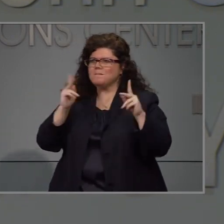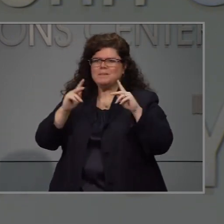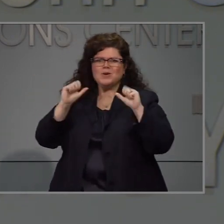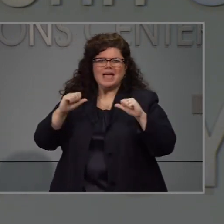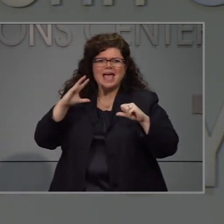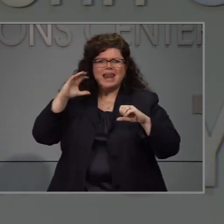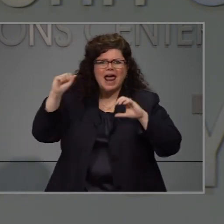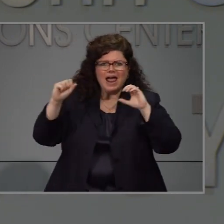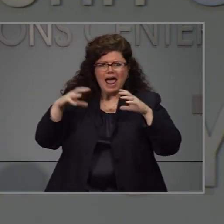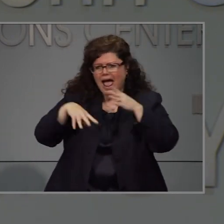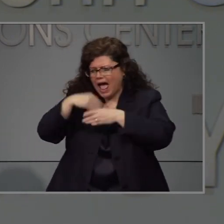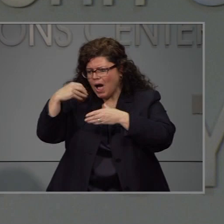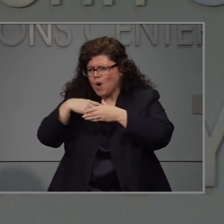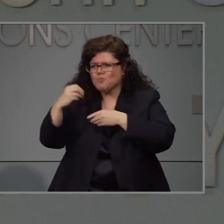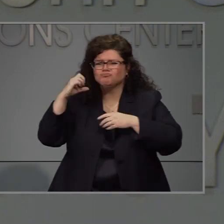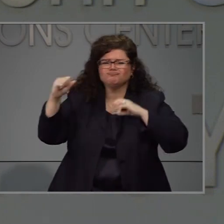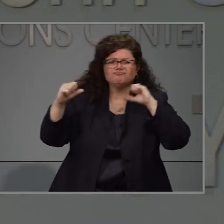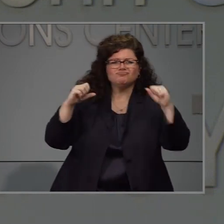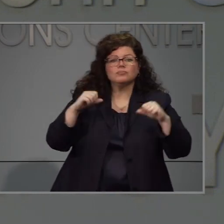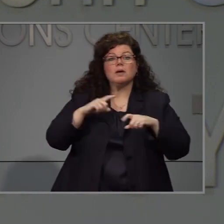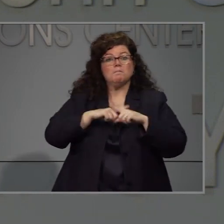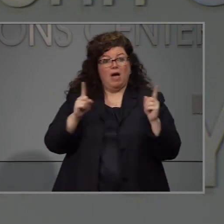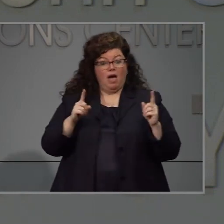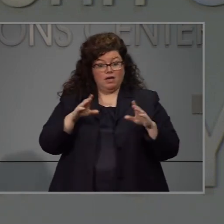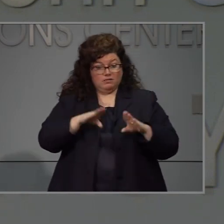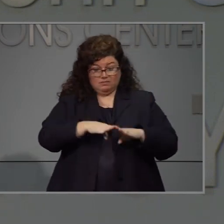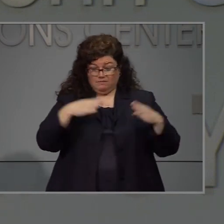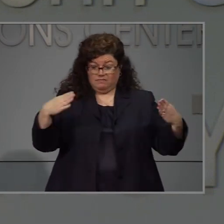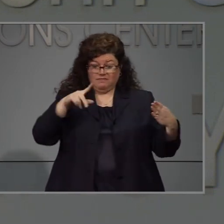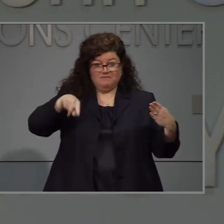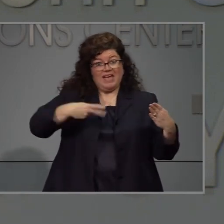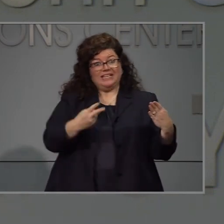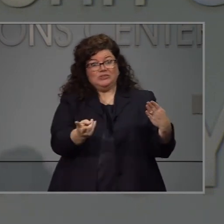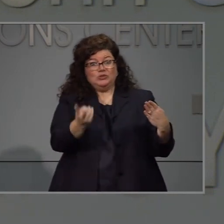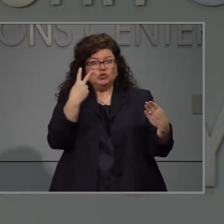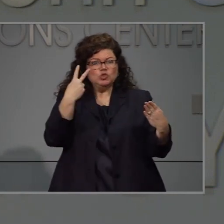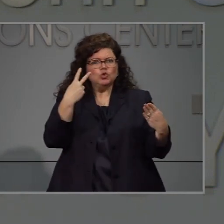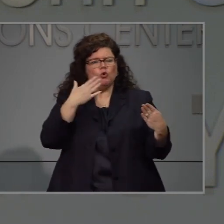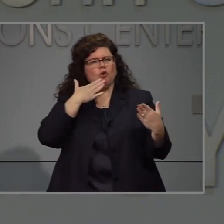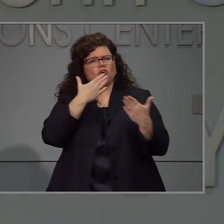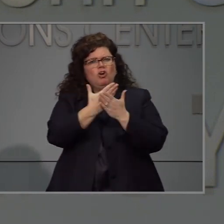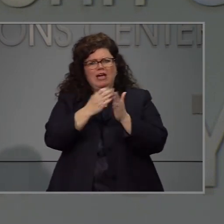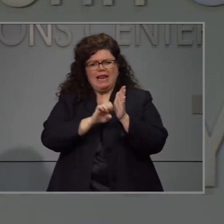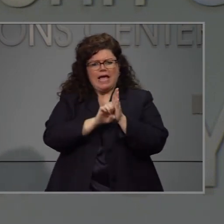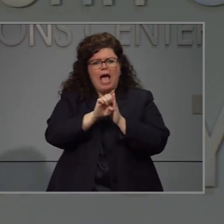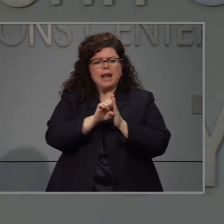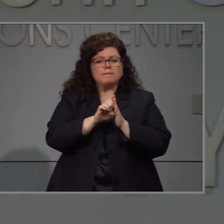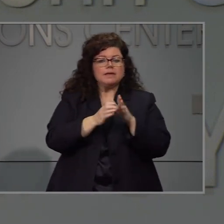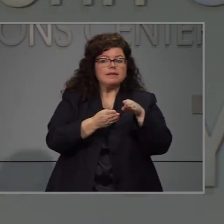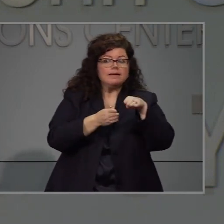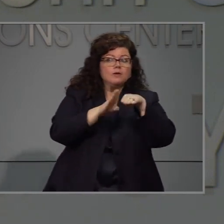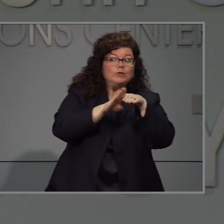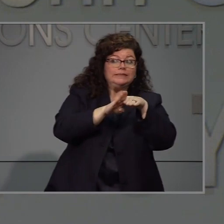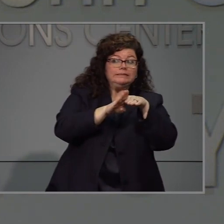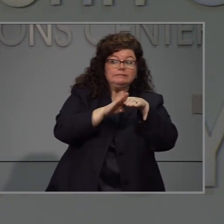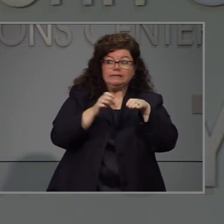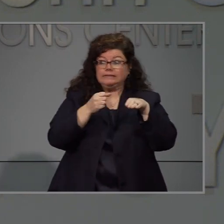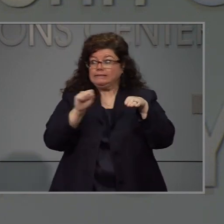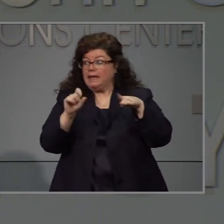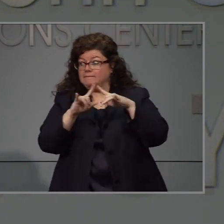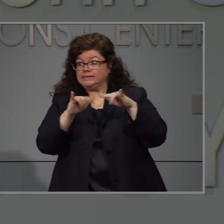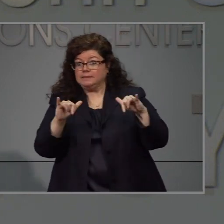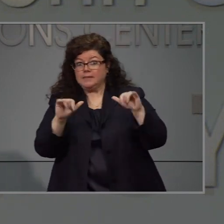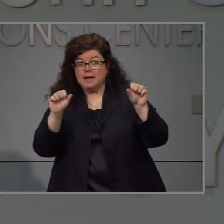oportunidades para para las personas creemos que esto es esta fase 2 va a ser un buen impulso para la economía y al mismo tiempo